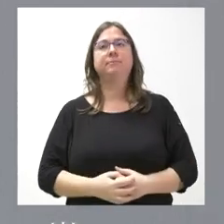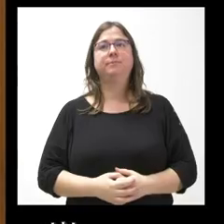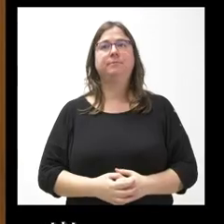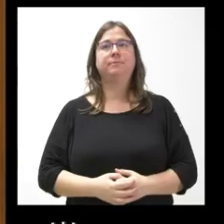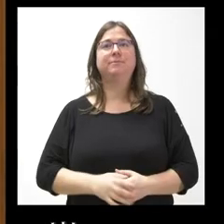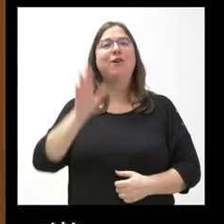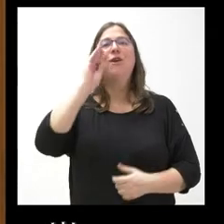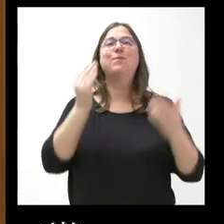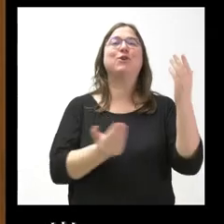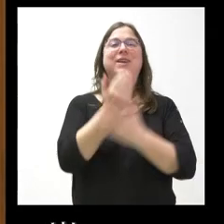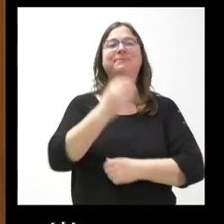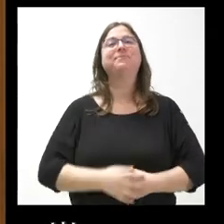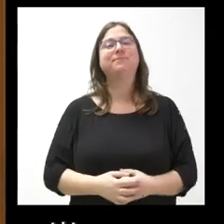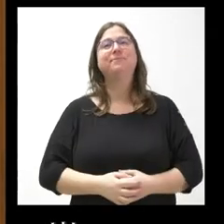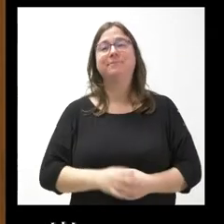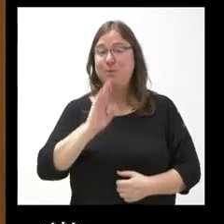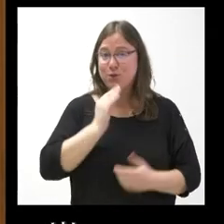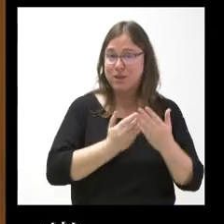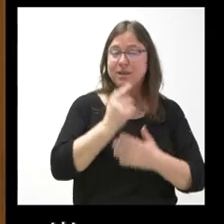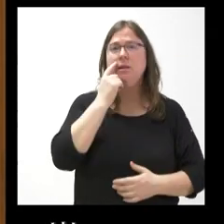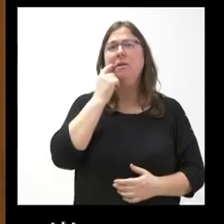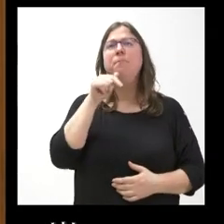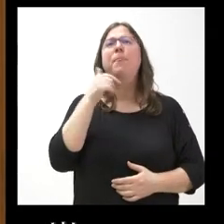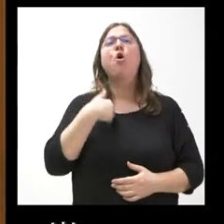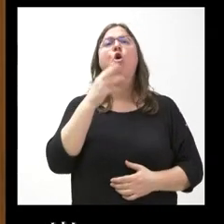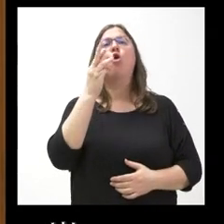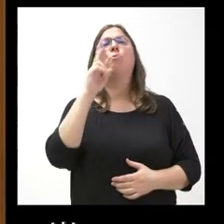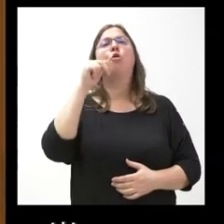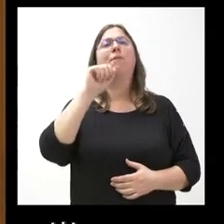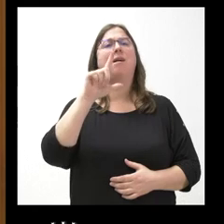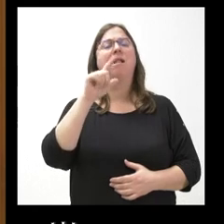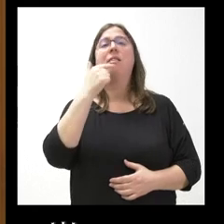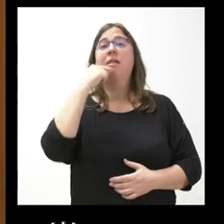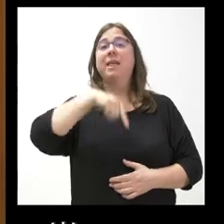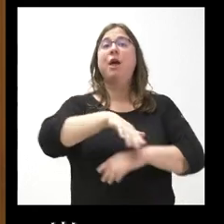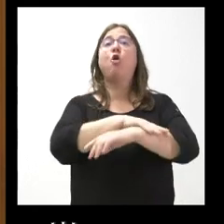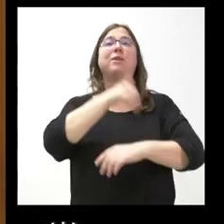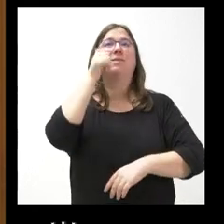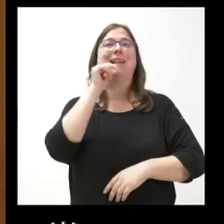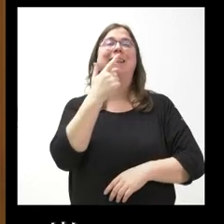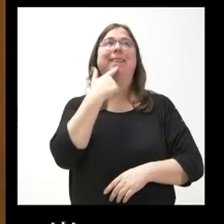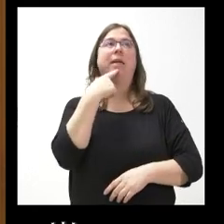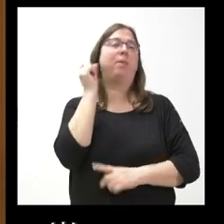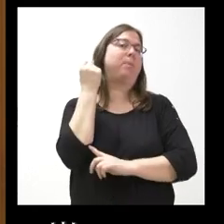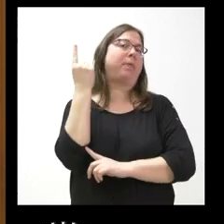Hola, buenos días. Los diarios de PROMECAL informan hoy de que el Gobierno de Sánchez hace oídos sordos a las peticiones de reunión de Alfonso Fernández